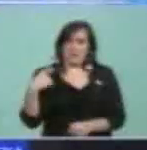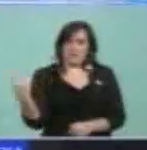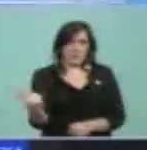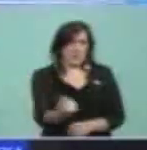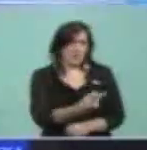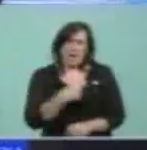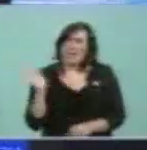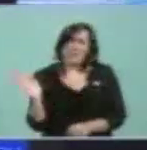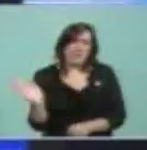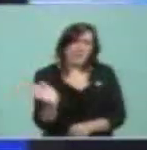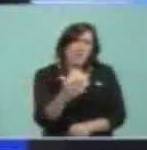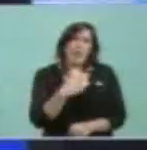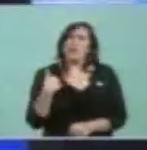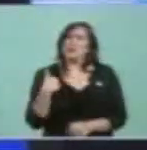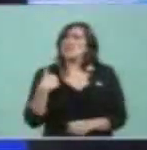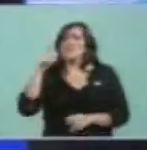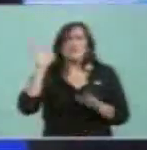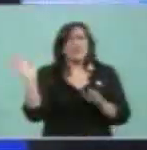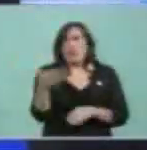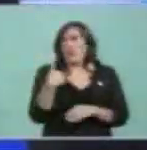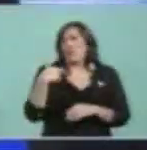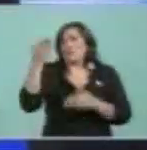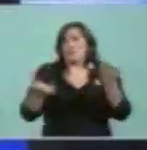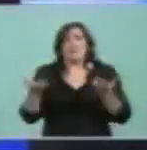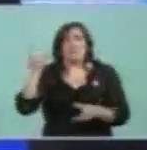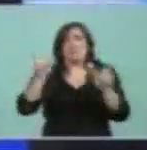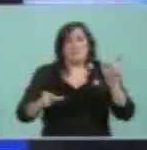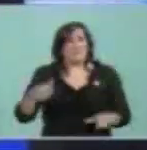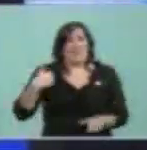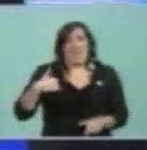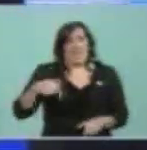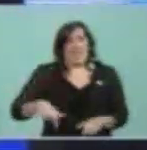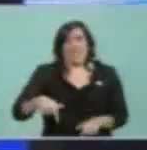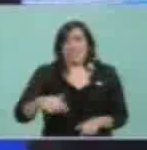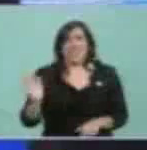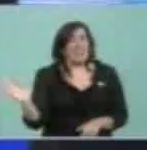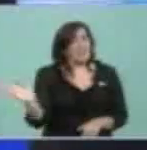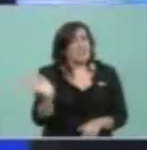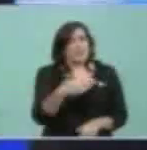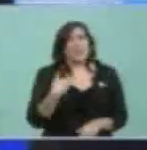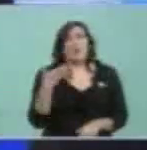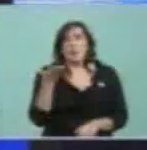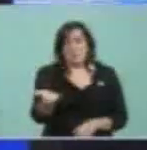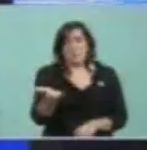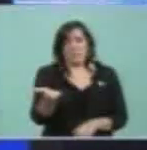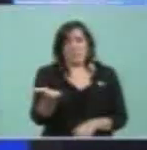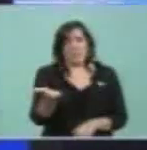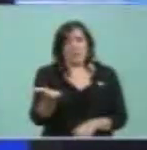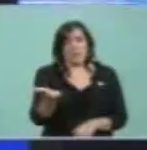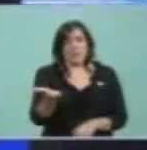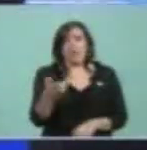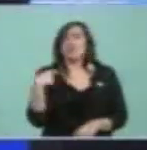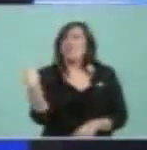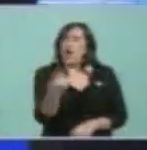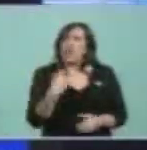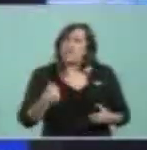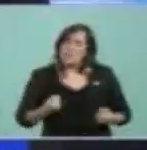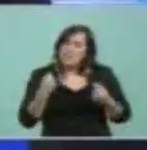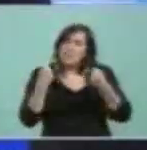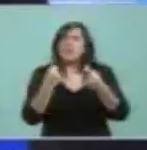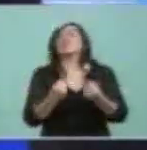a todos mis compatriotas, que hagamos este esfuerzo de estar